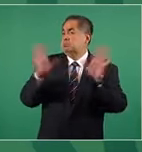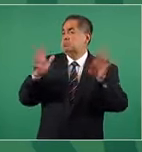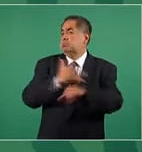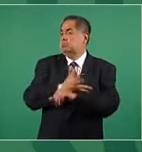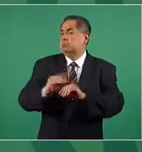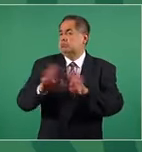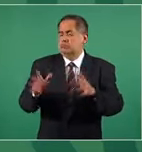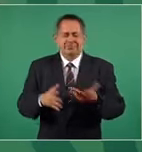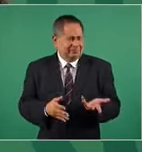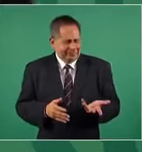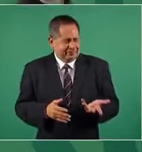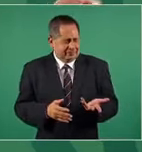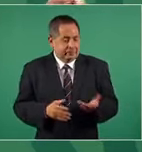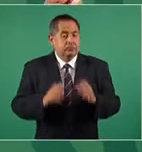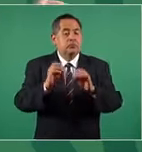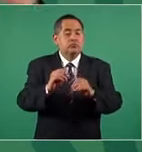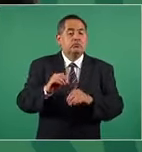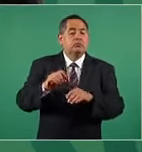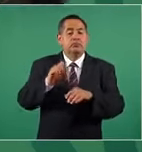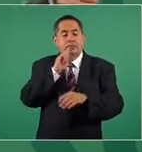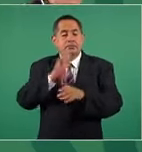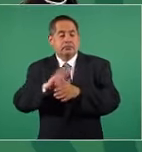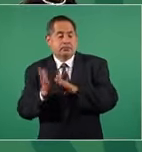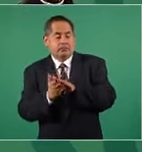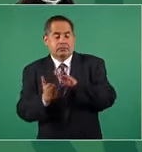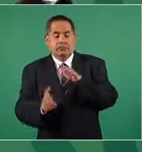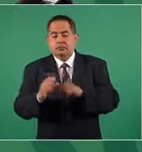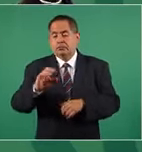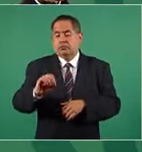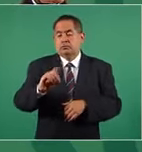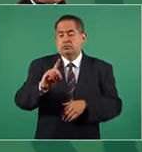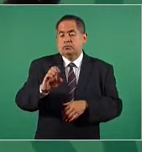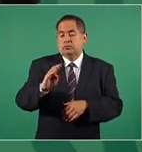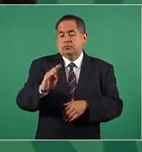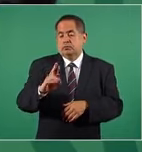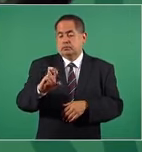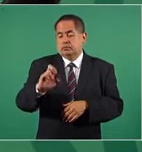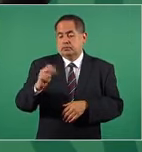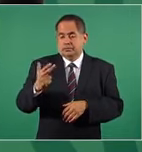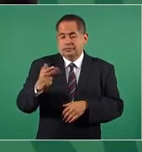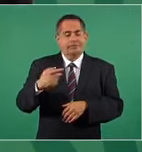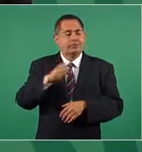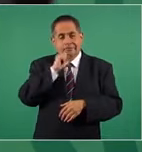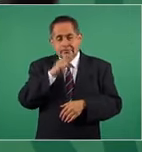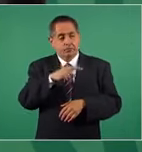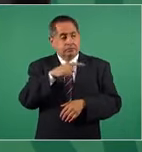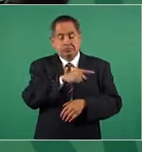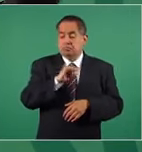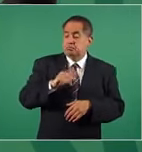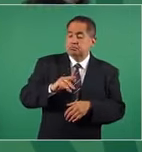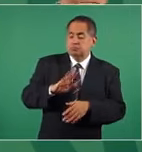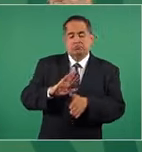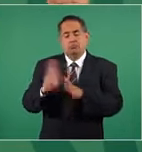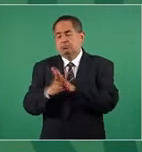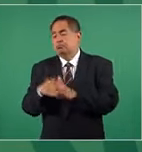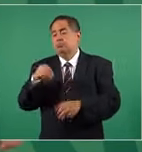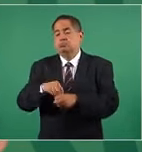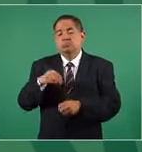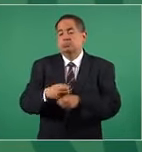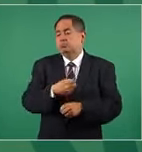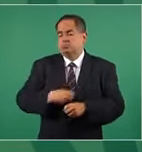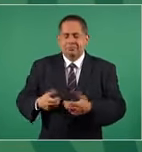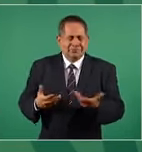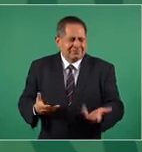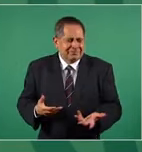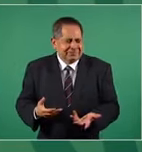Y luego el expediente de Odebrecht también declararon que debía mantenerse en secreto, el